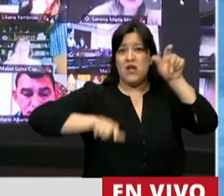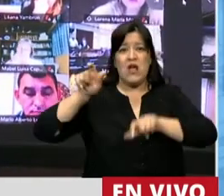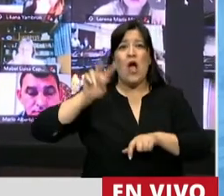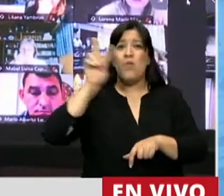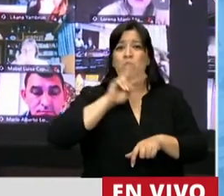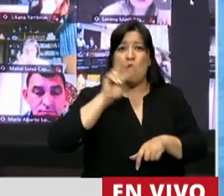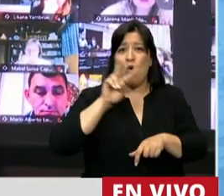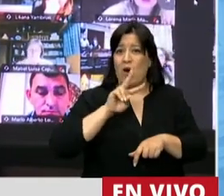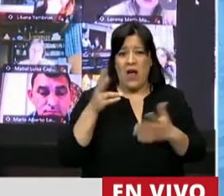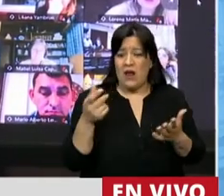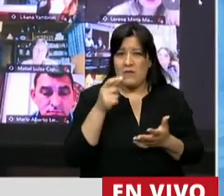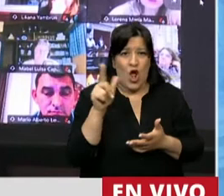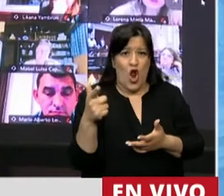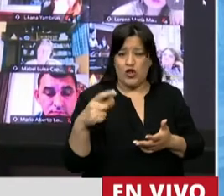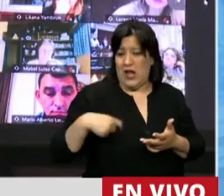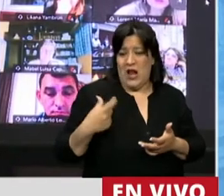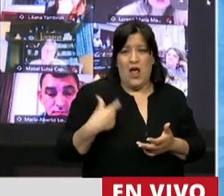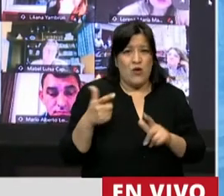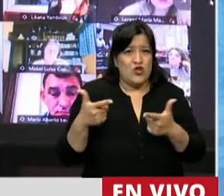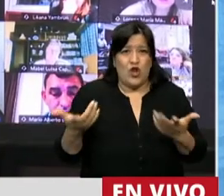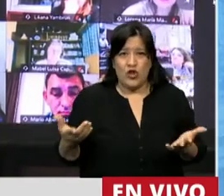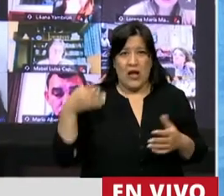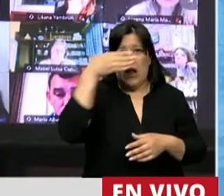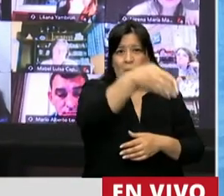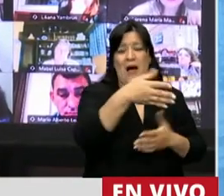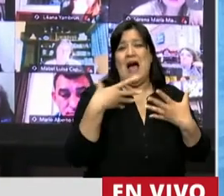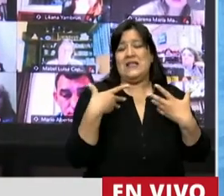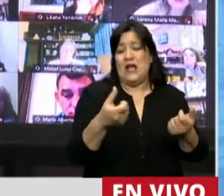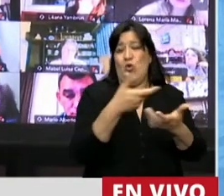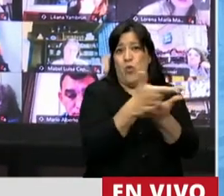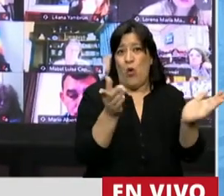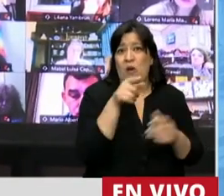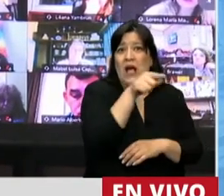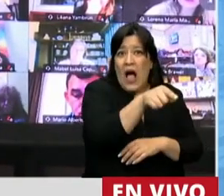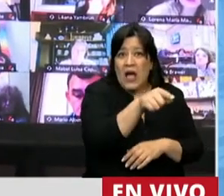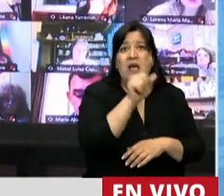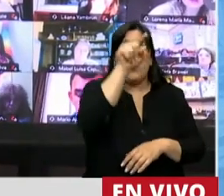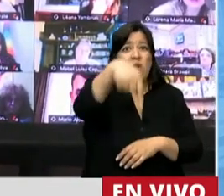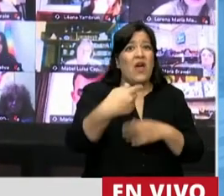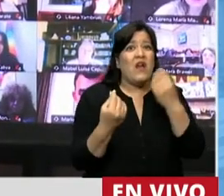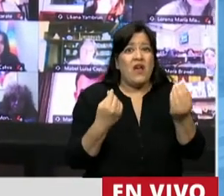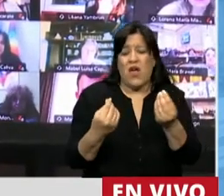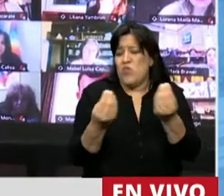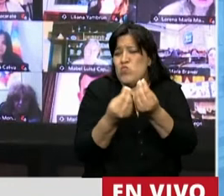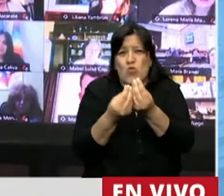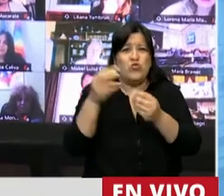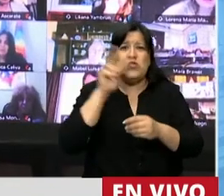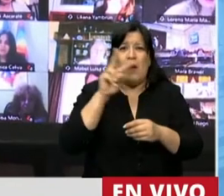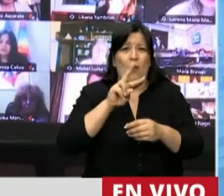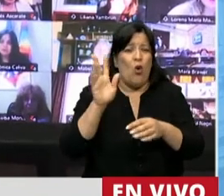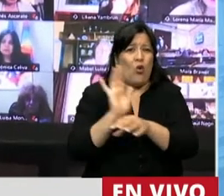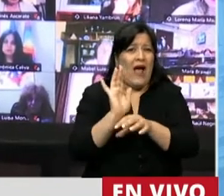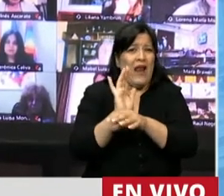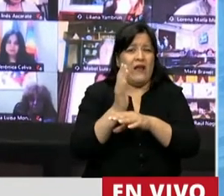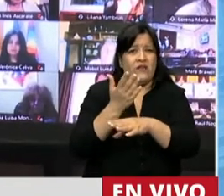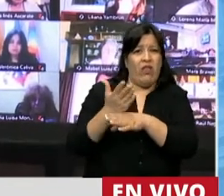personas que no tienen cobertura social, lo cual se deja así a una gran población de mujeres fuera de la